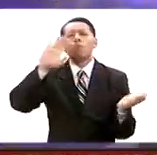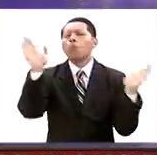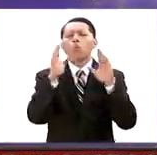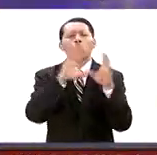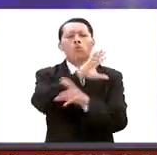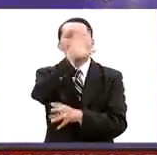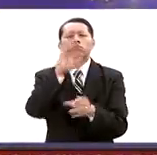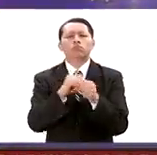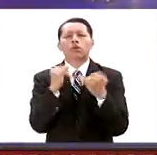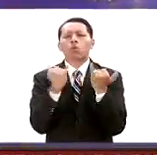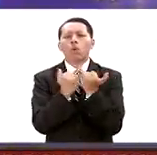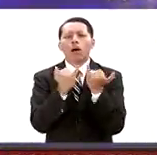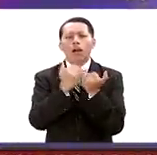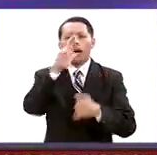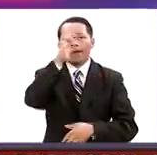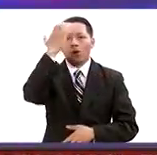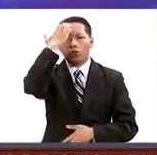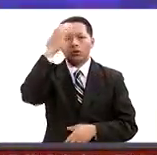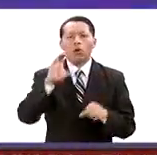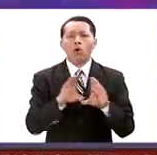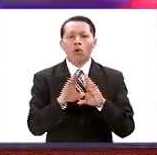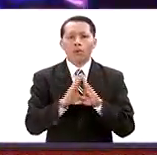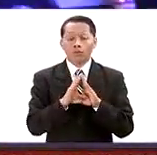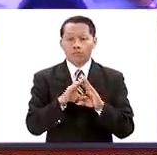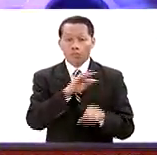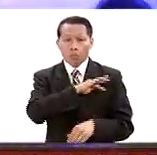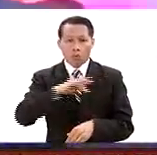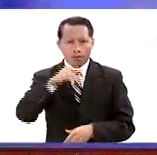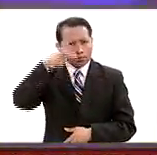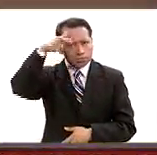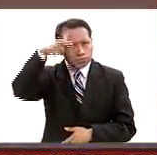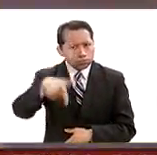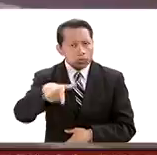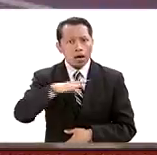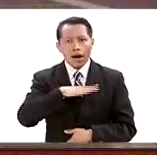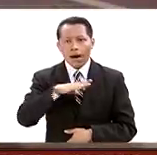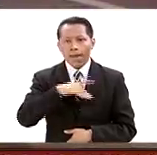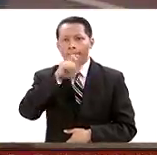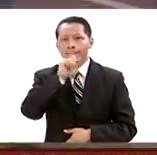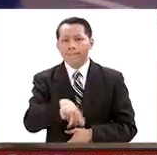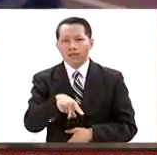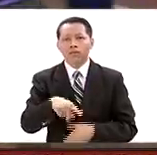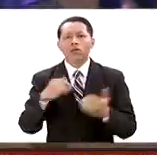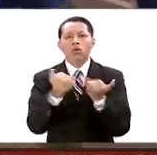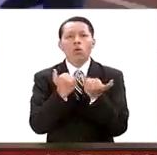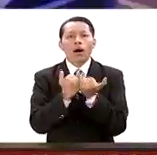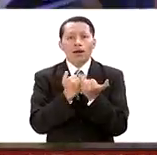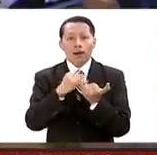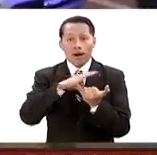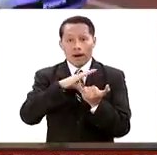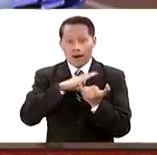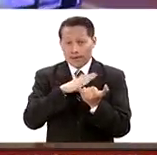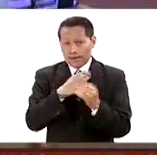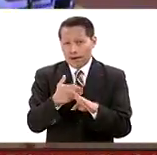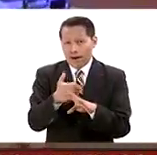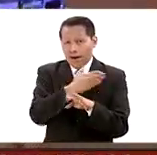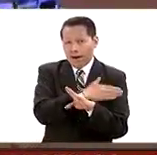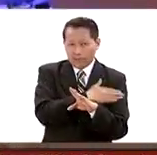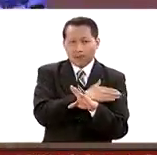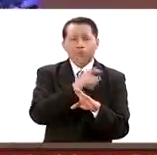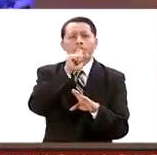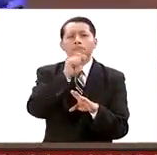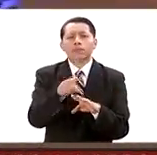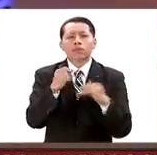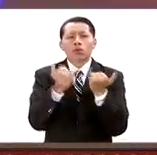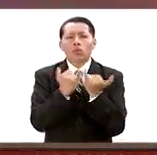prácticamente la imposibilidad de poder detectar un ataque armado masivo como el que ocurrió la víspera, si es